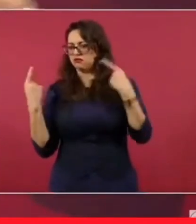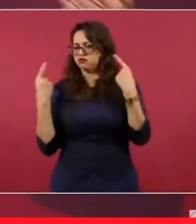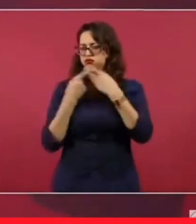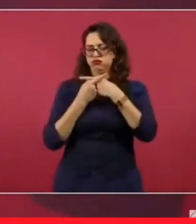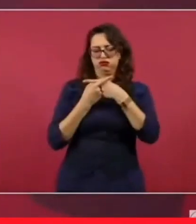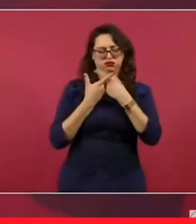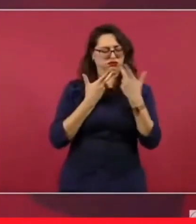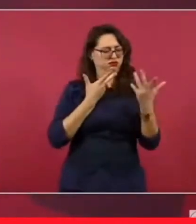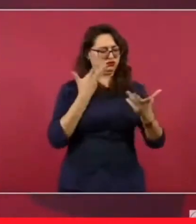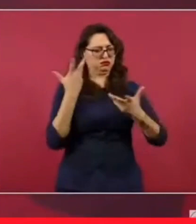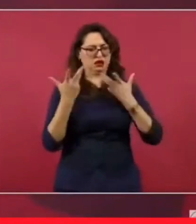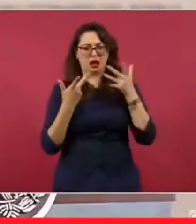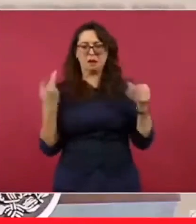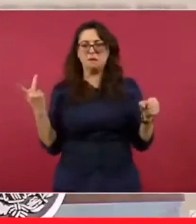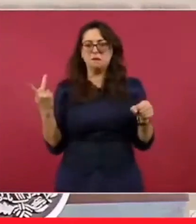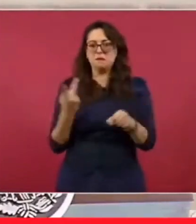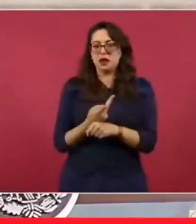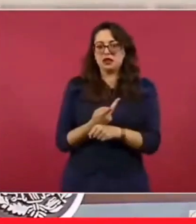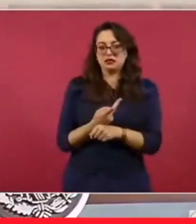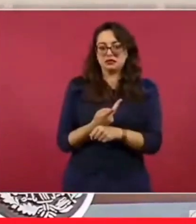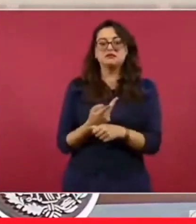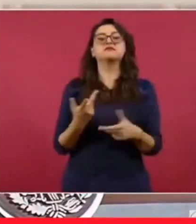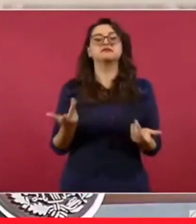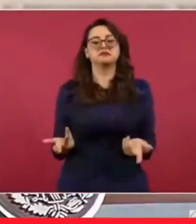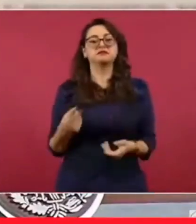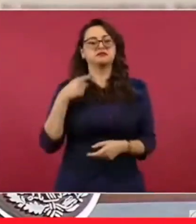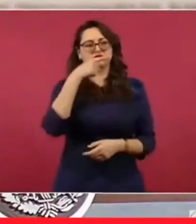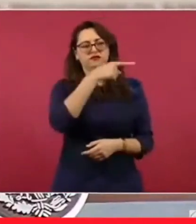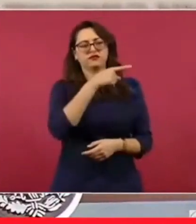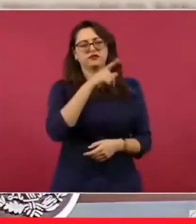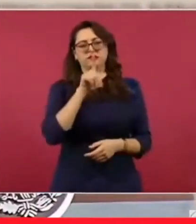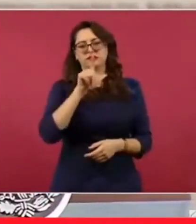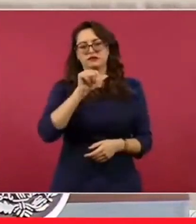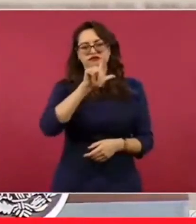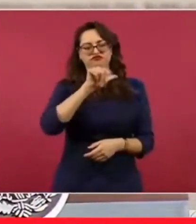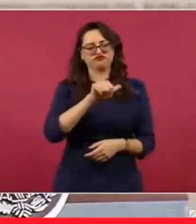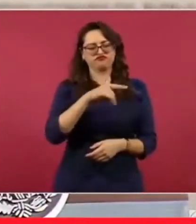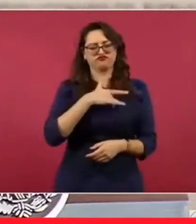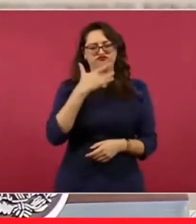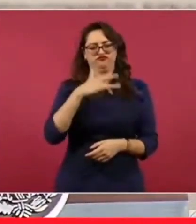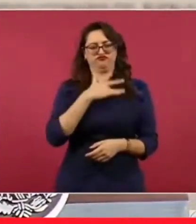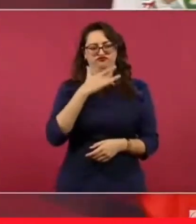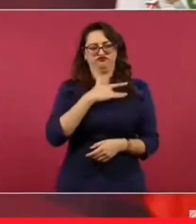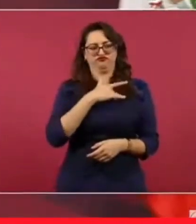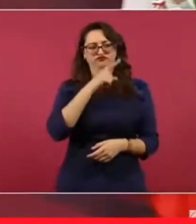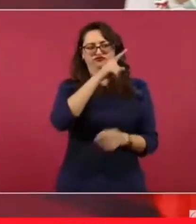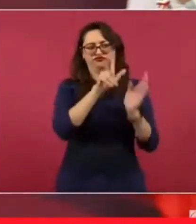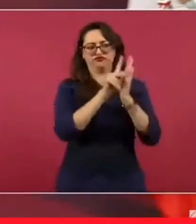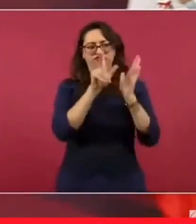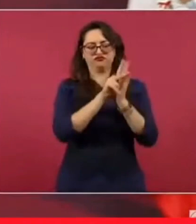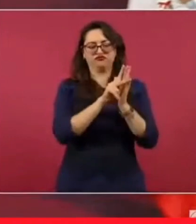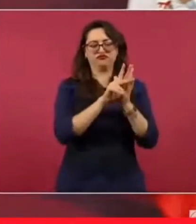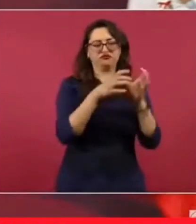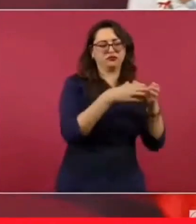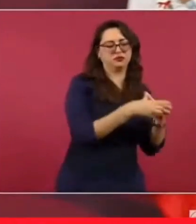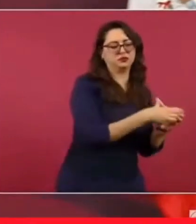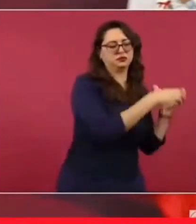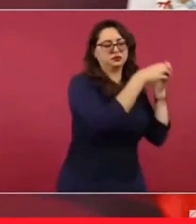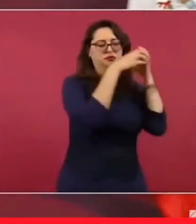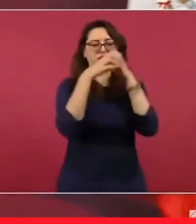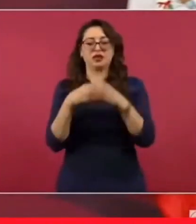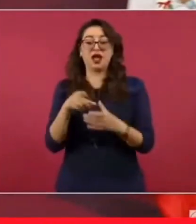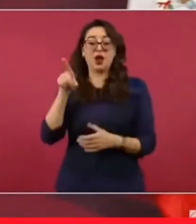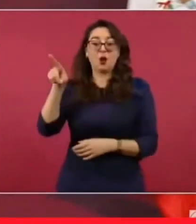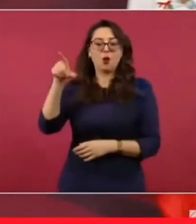qué está pasando esto? De modo que deciden venir y se van al Istmo.